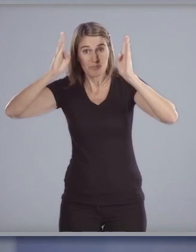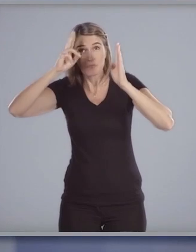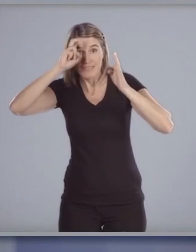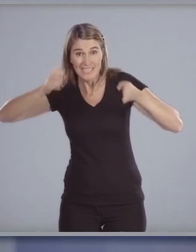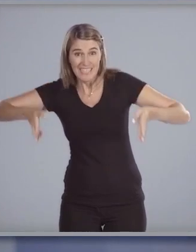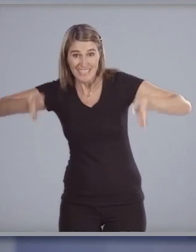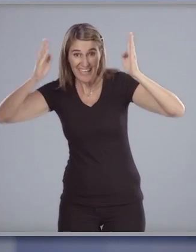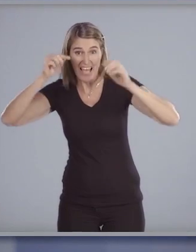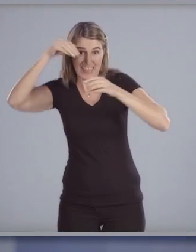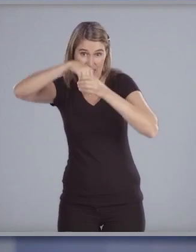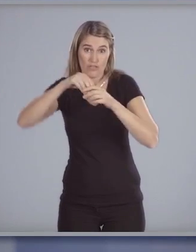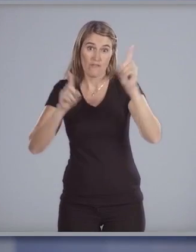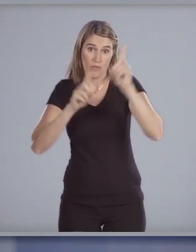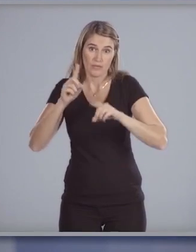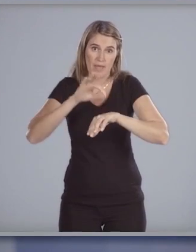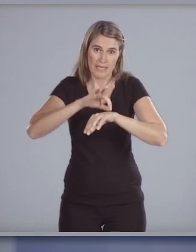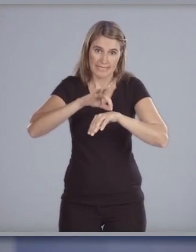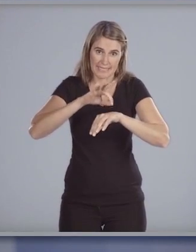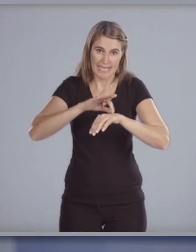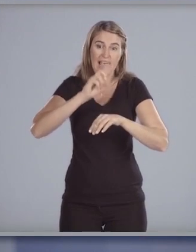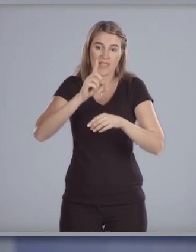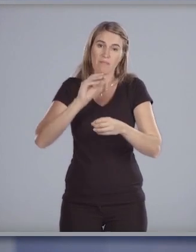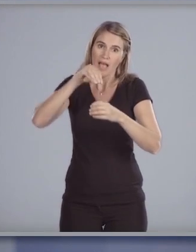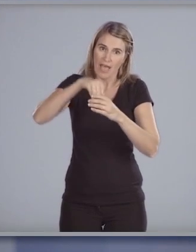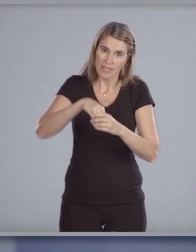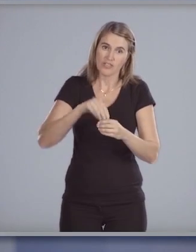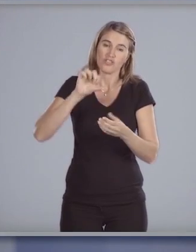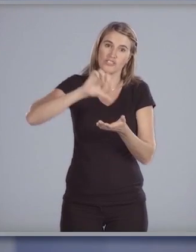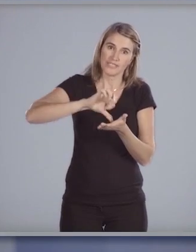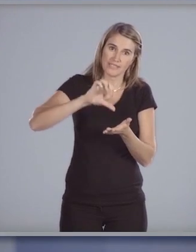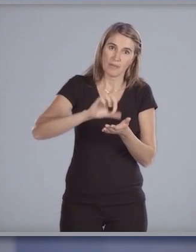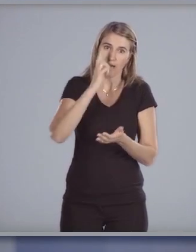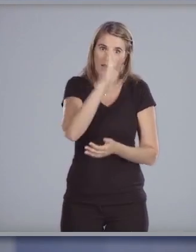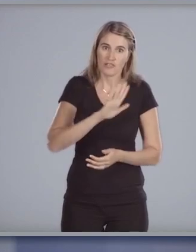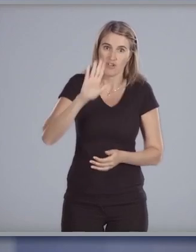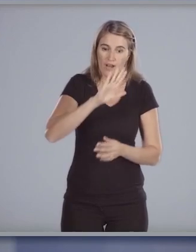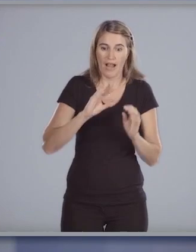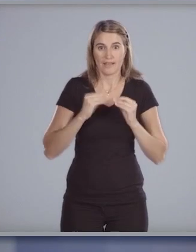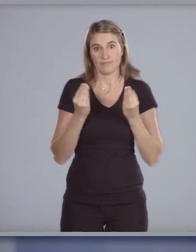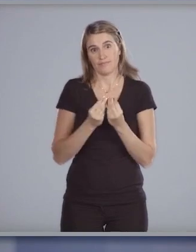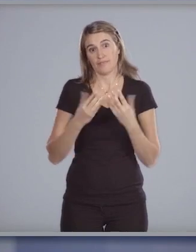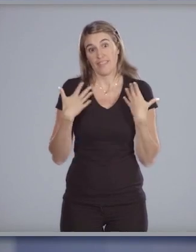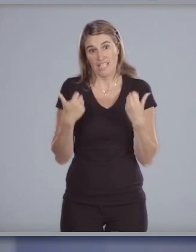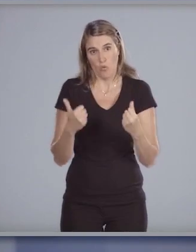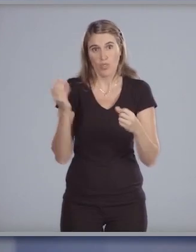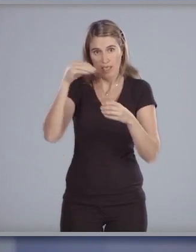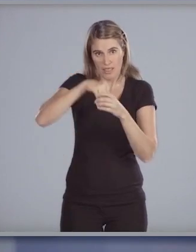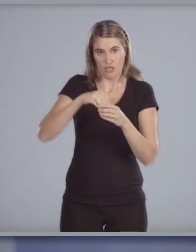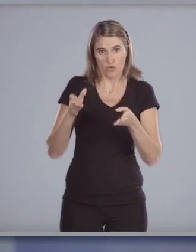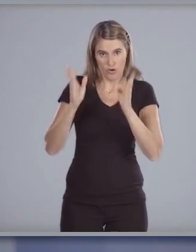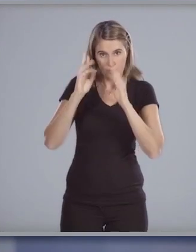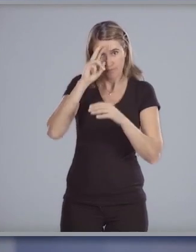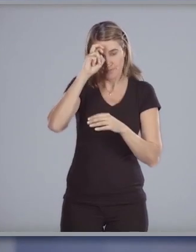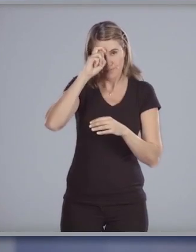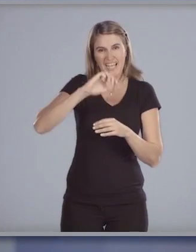de nuestra facultad de medicina al sistema nacional integrado de salud en quinto